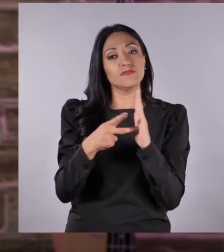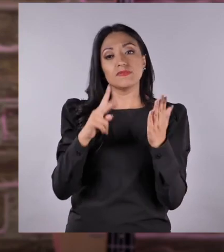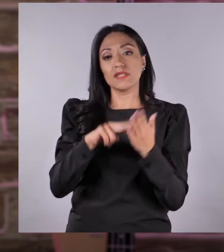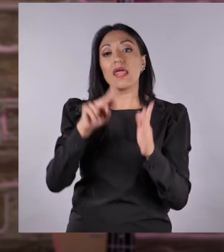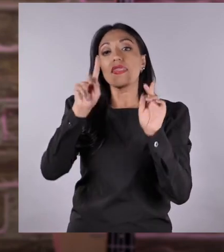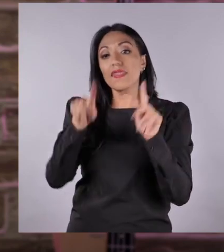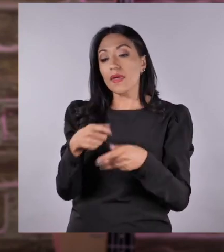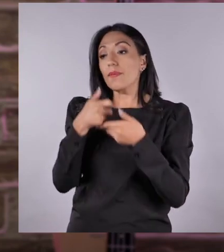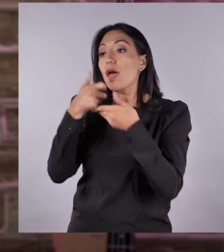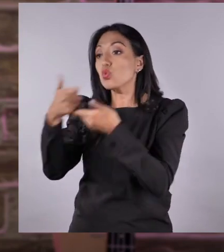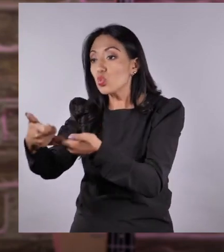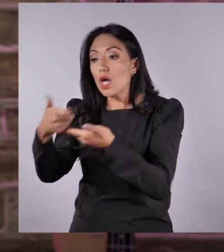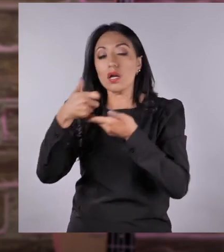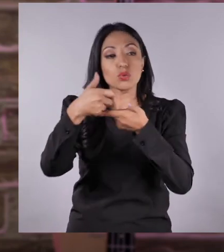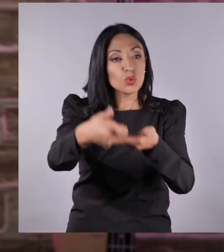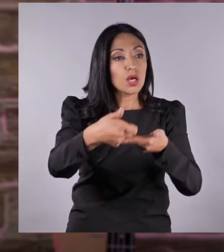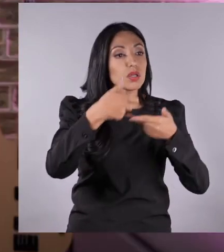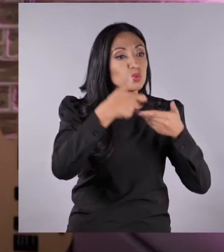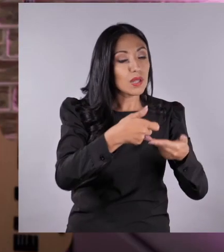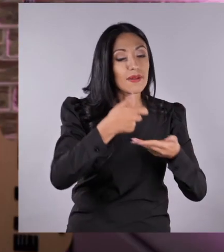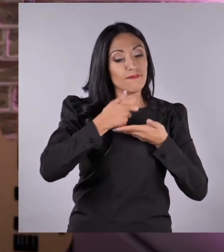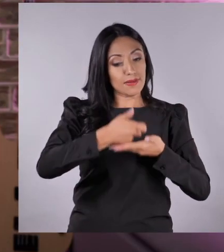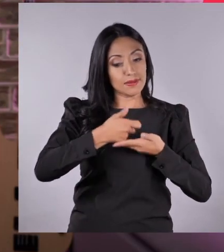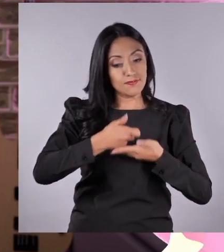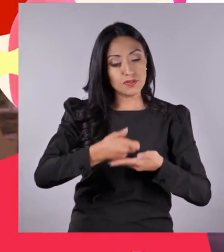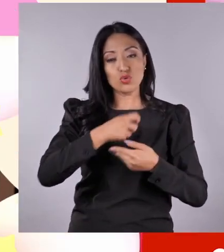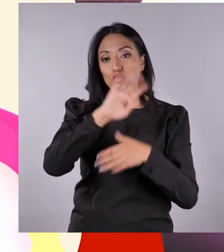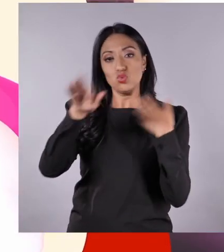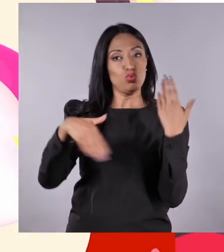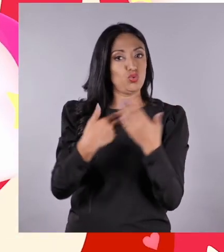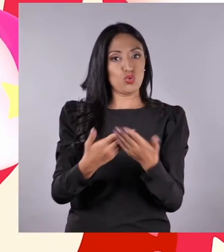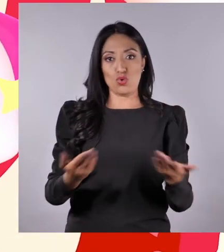tenemos de actuar para encontrar el bienestar para todos.